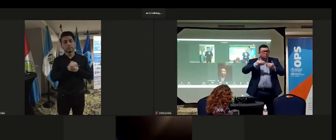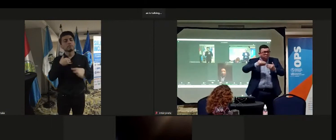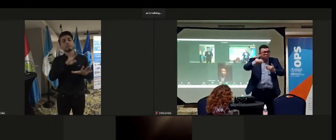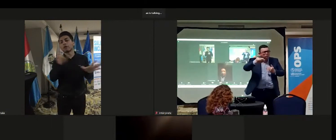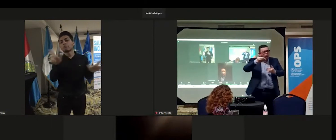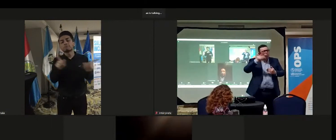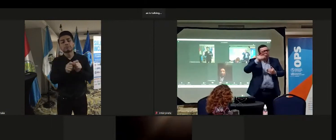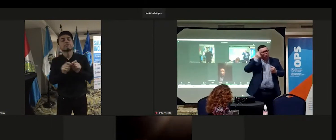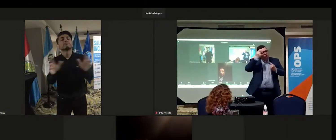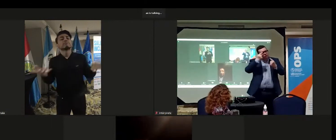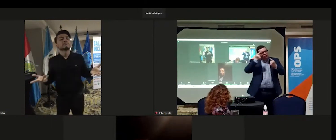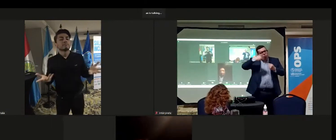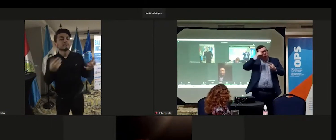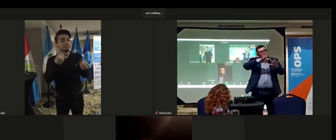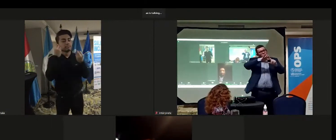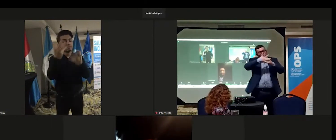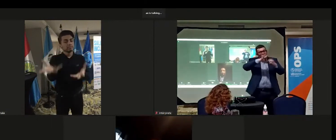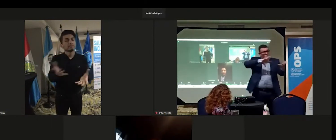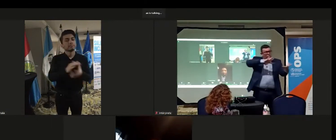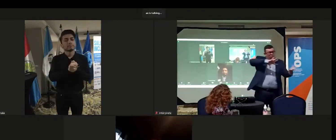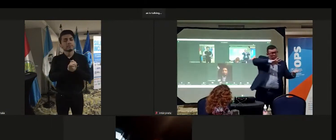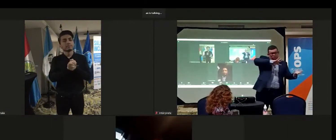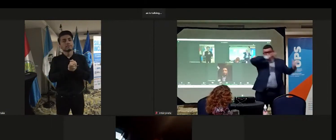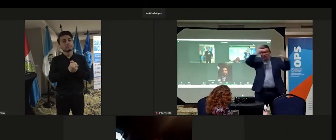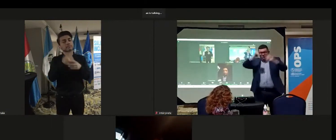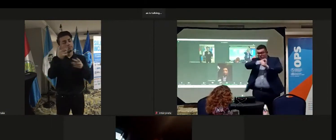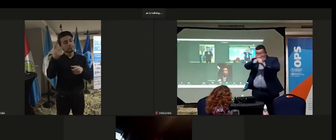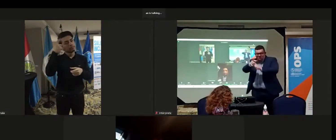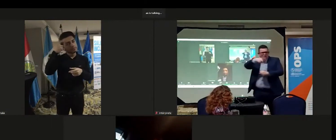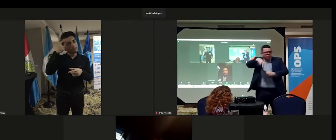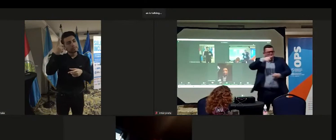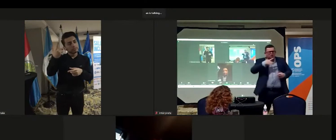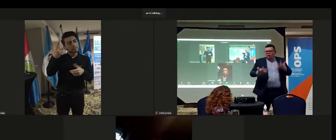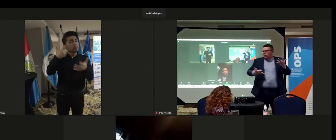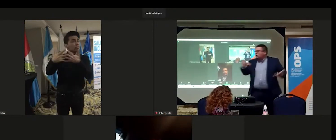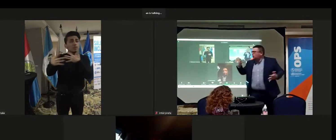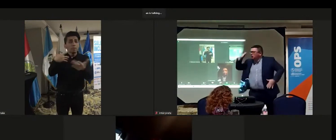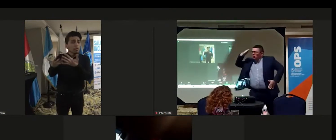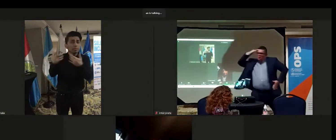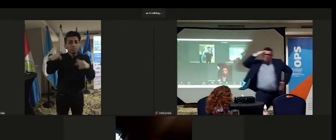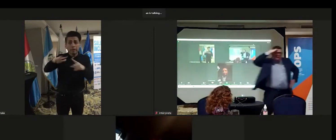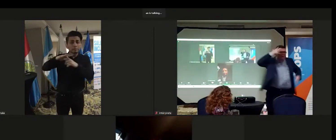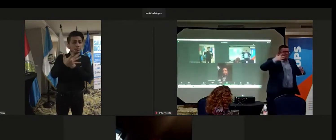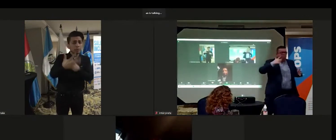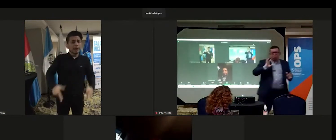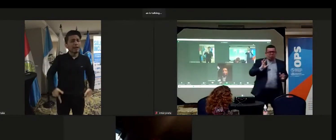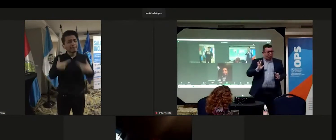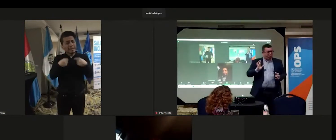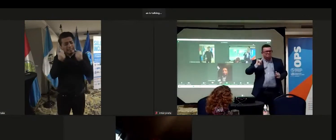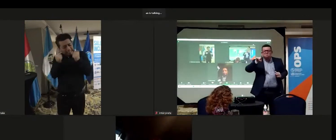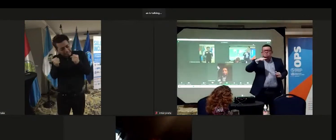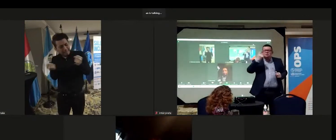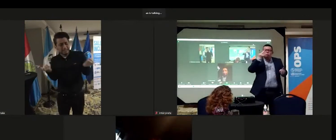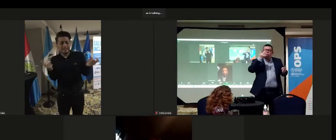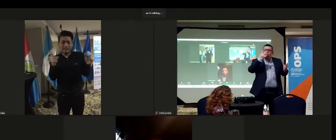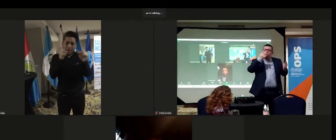mis palabras manifestando y dejando la reflexión que a pesar que vengan situaciones complejas, difíciles, situaciones en